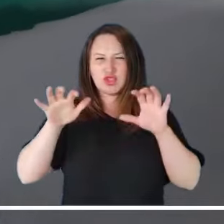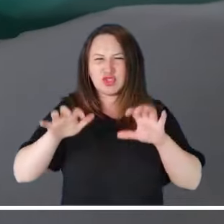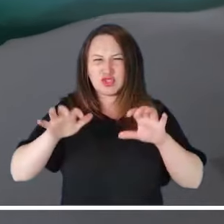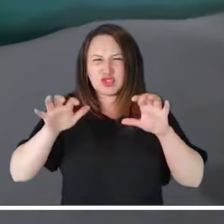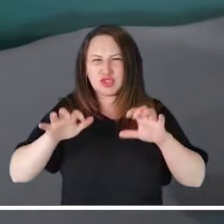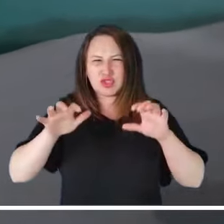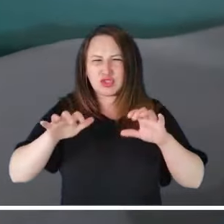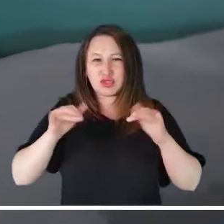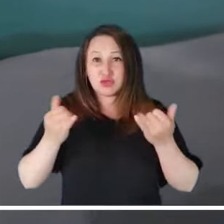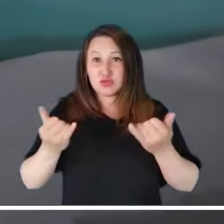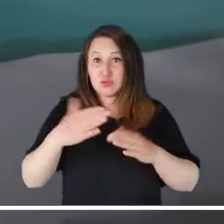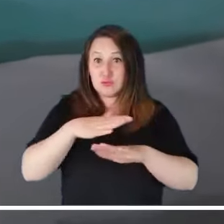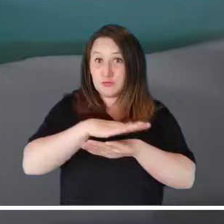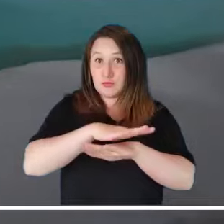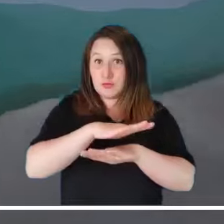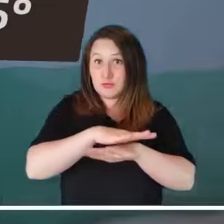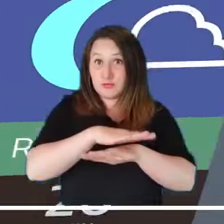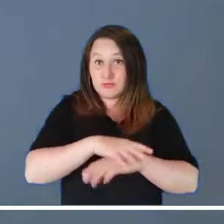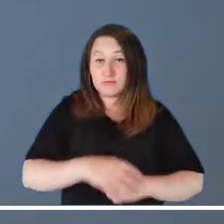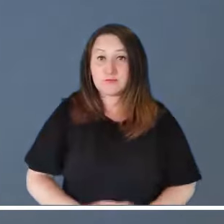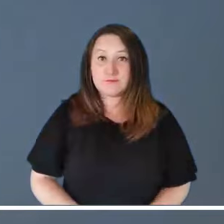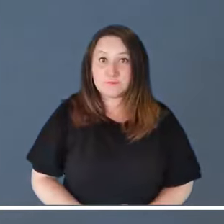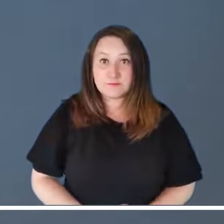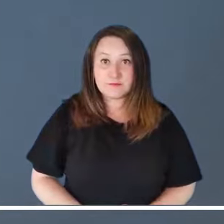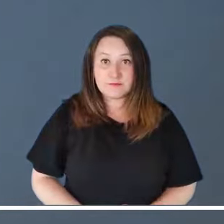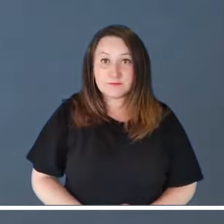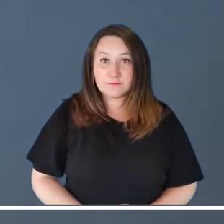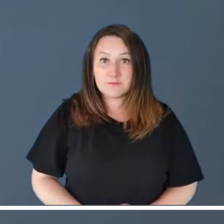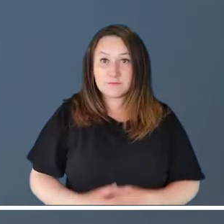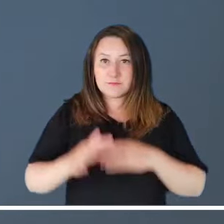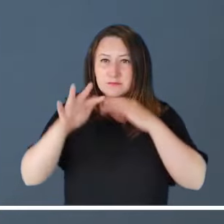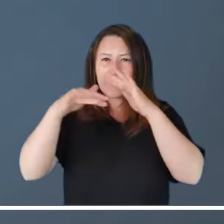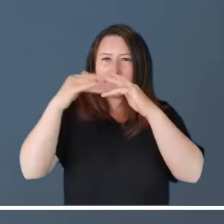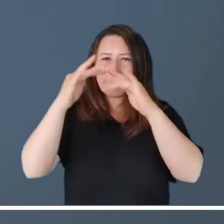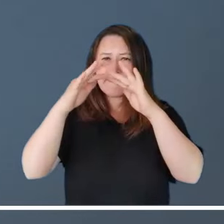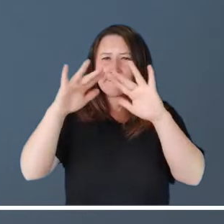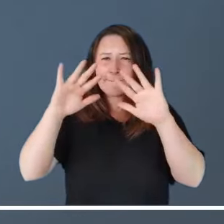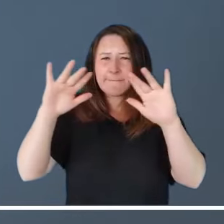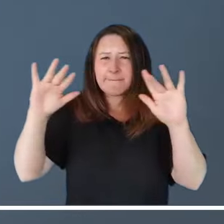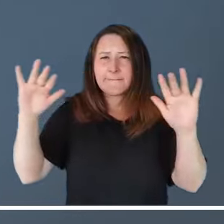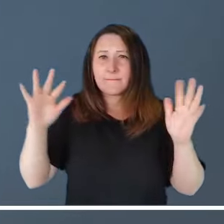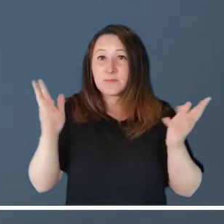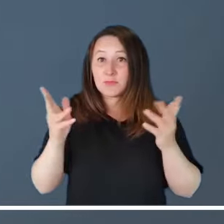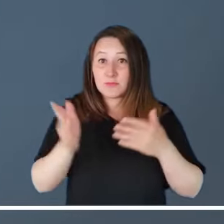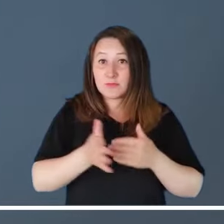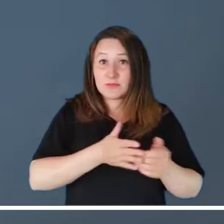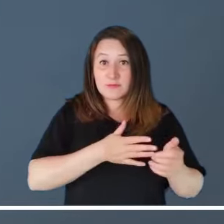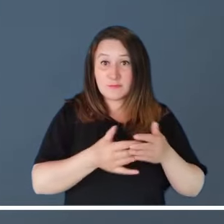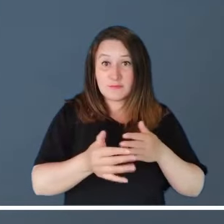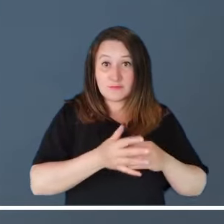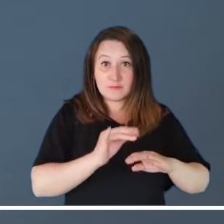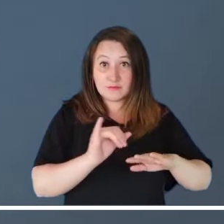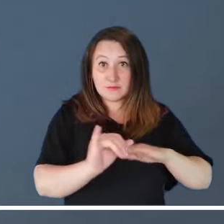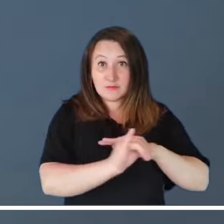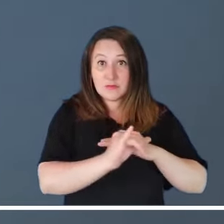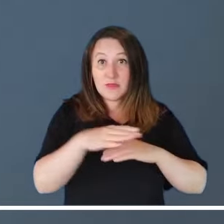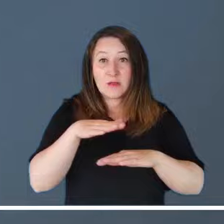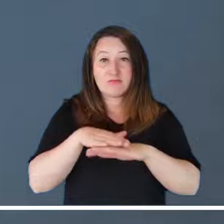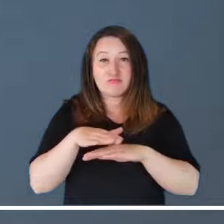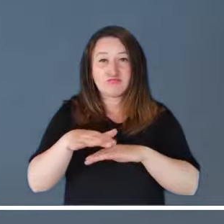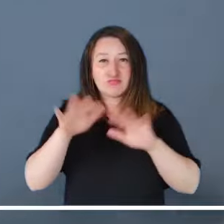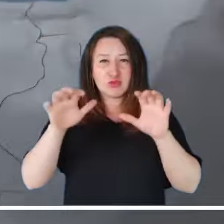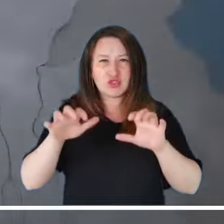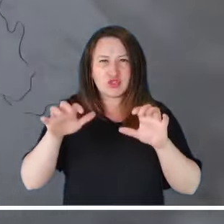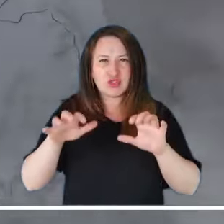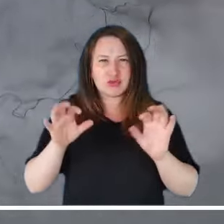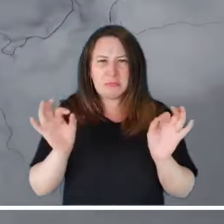Cesar y Magdalena. Seguimos con el archipiélago, donde la noche seguirá mostrando una marcada tendencia al tiempo seco y a